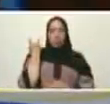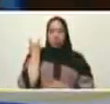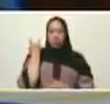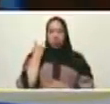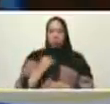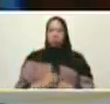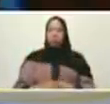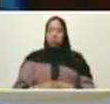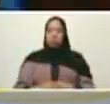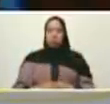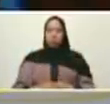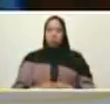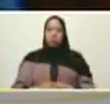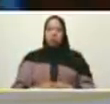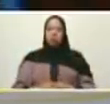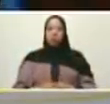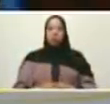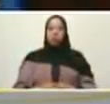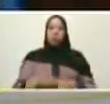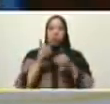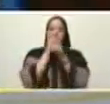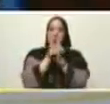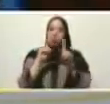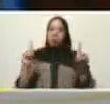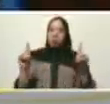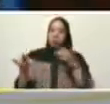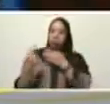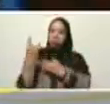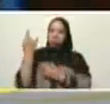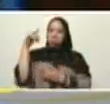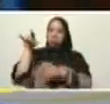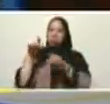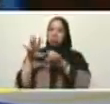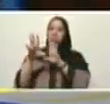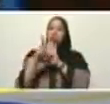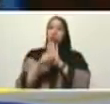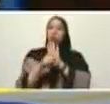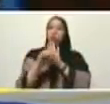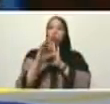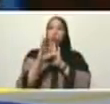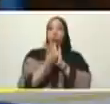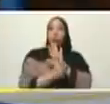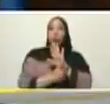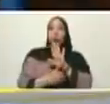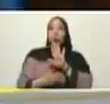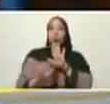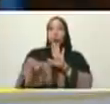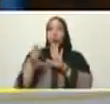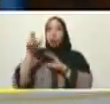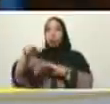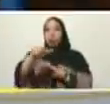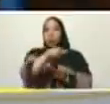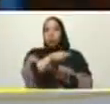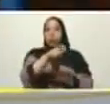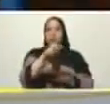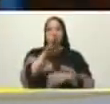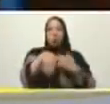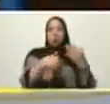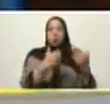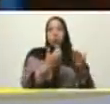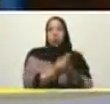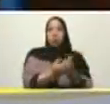falsa una democracia llena de corrupción donde el poder solo pueden llegar las